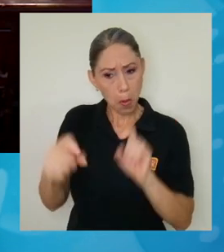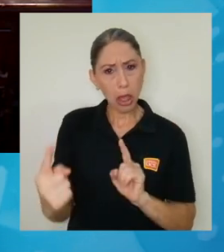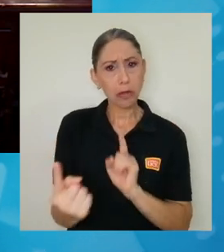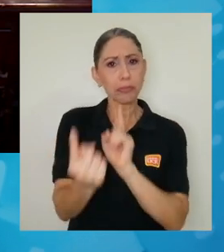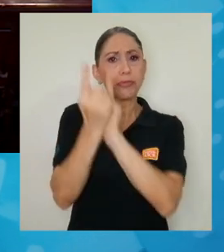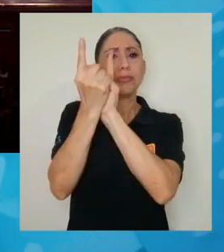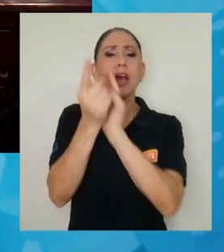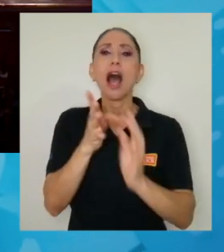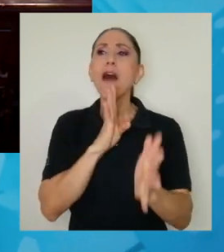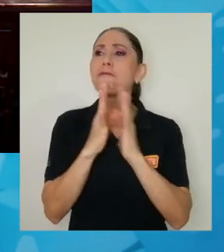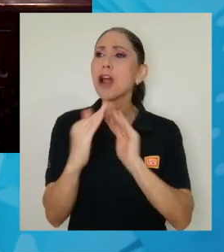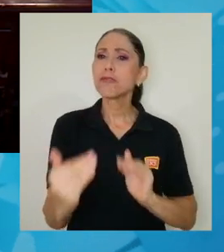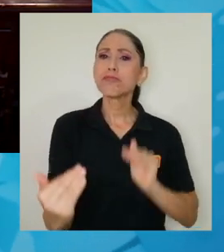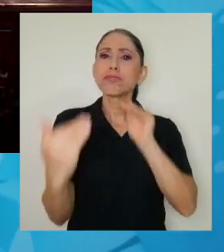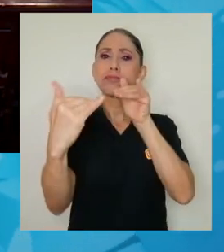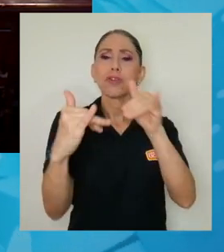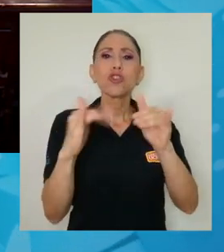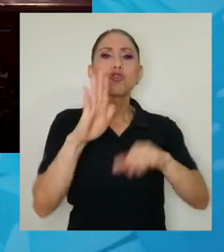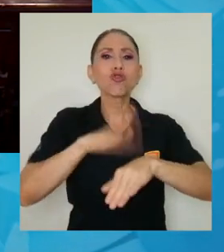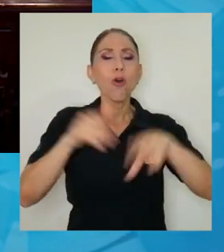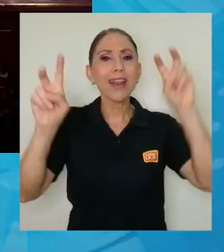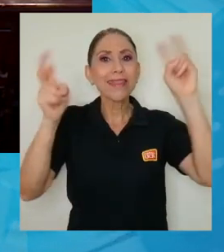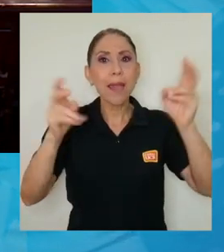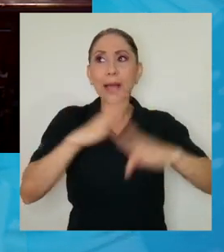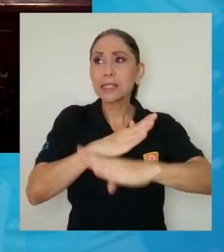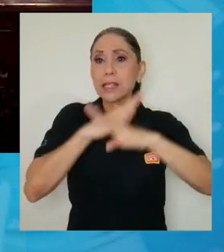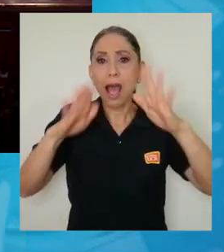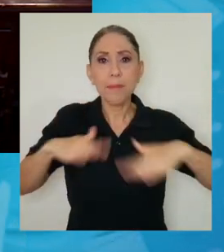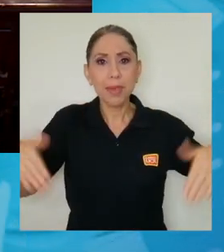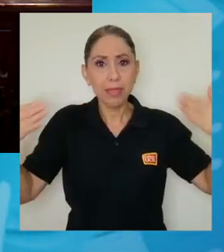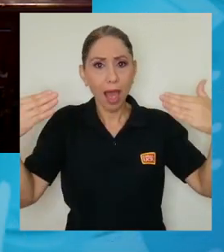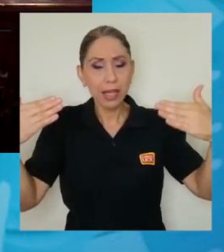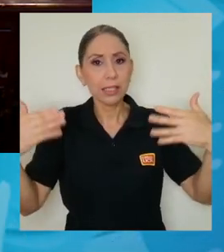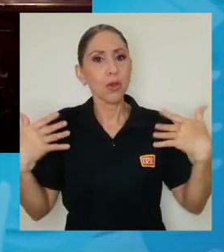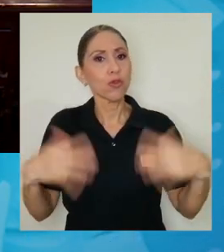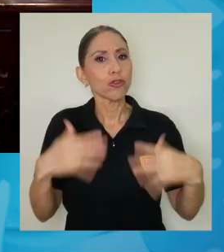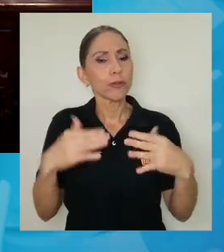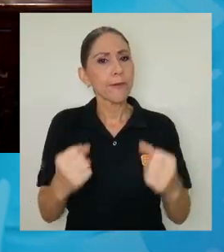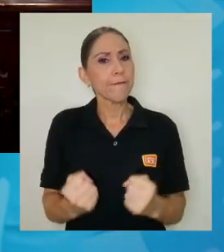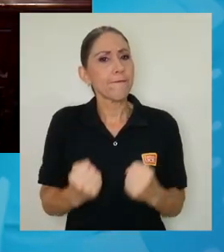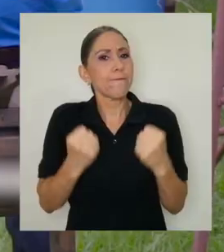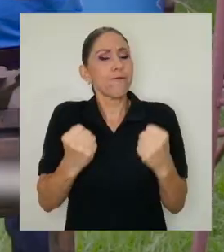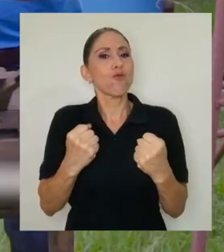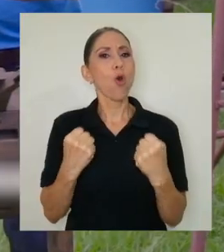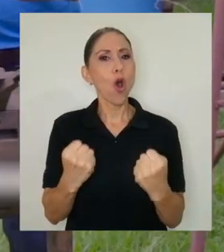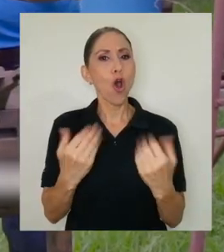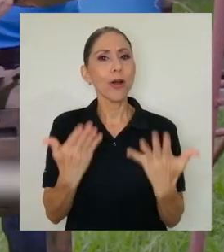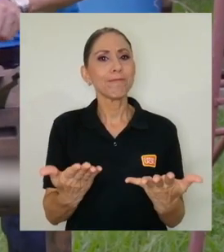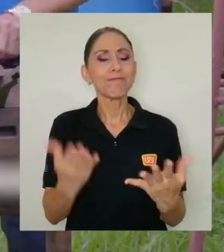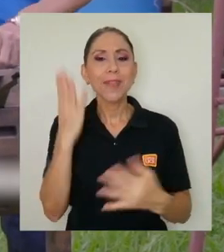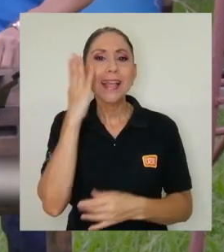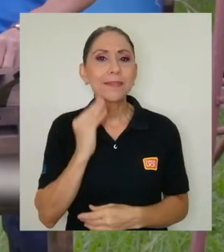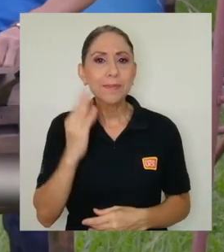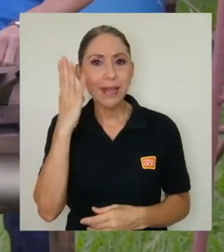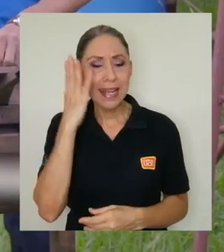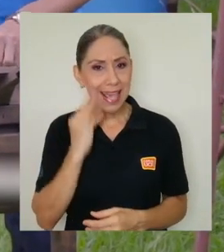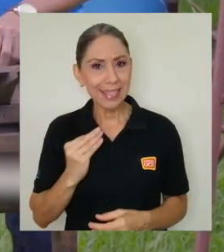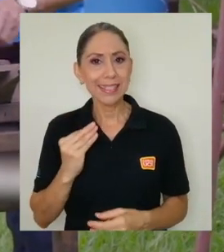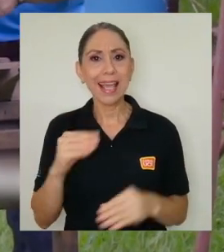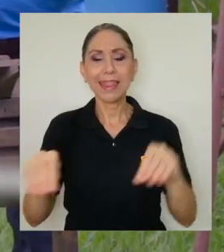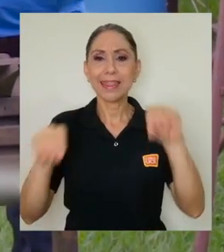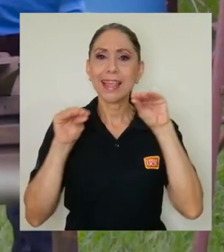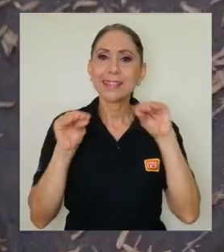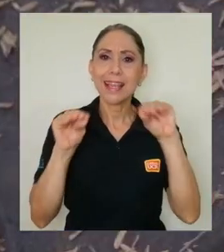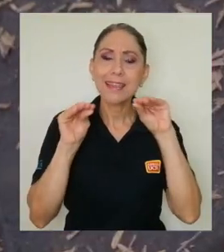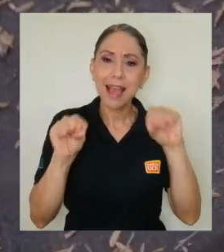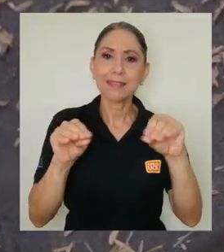temáticas ambientales, definitivamente que enriquece esa experiencia de